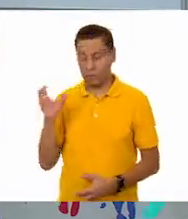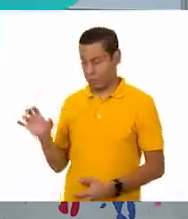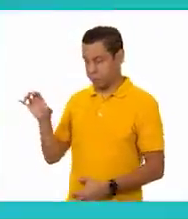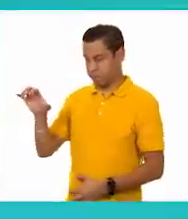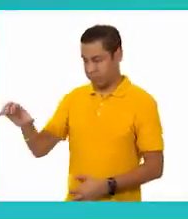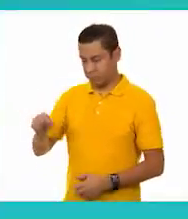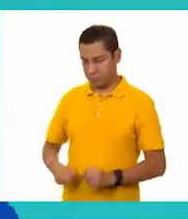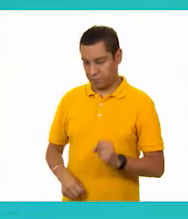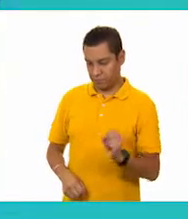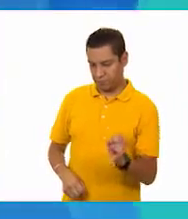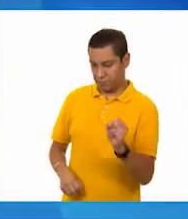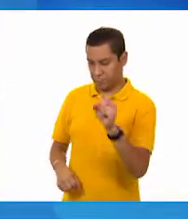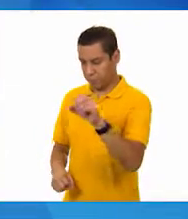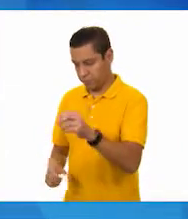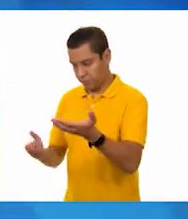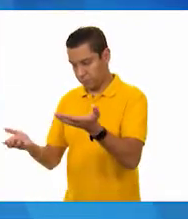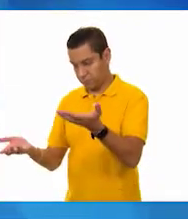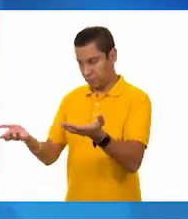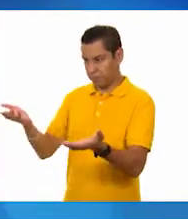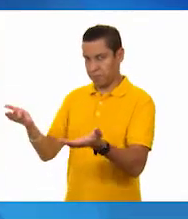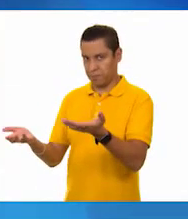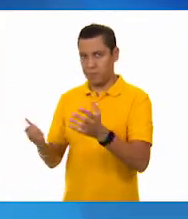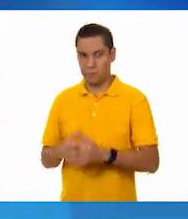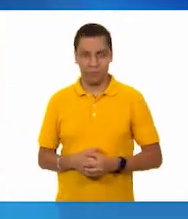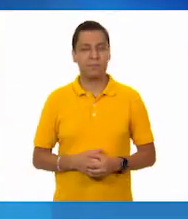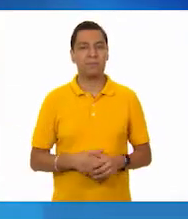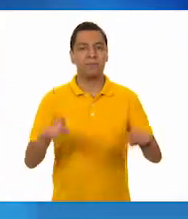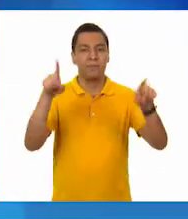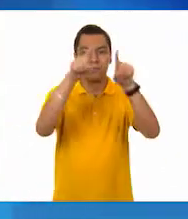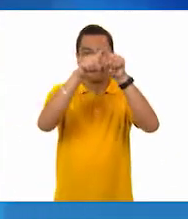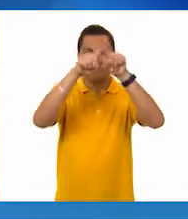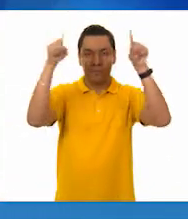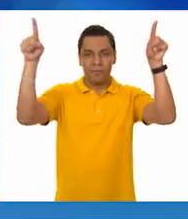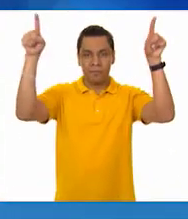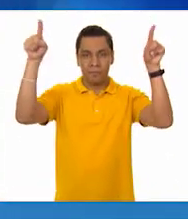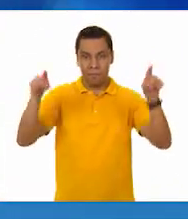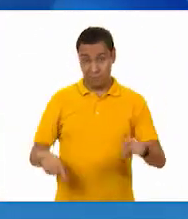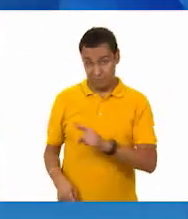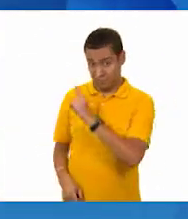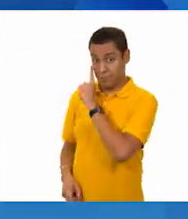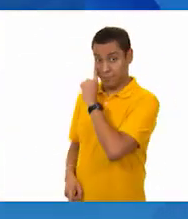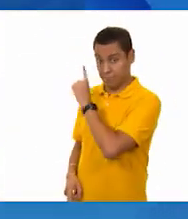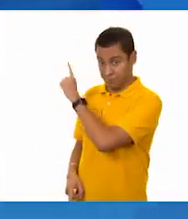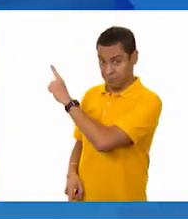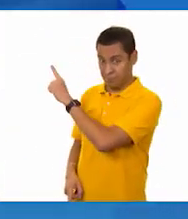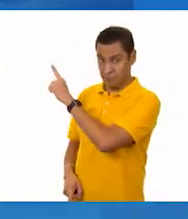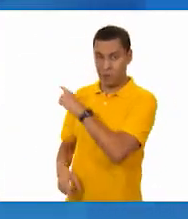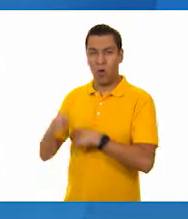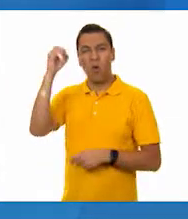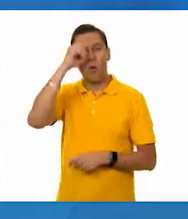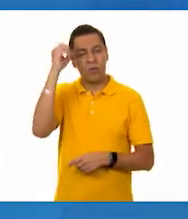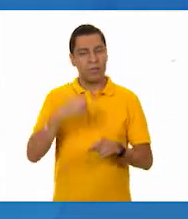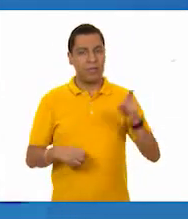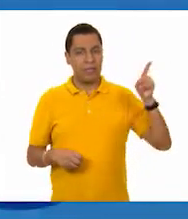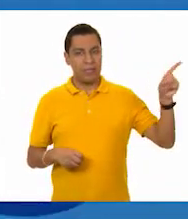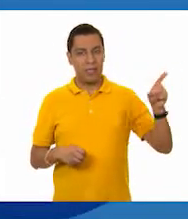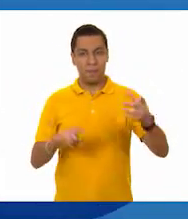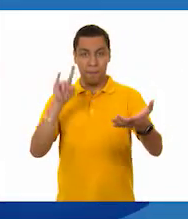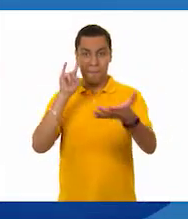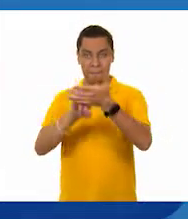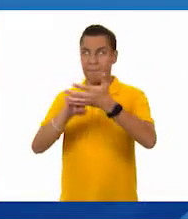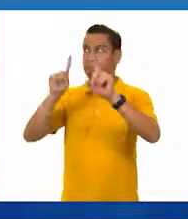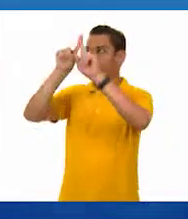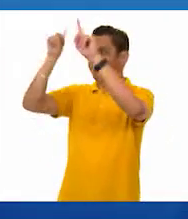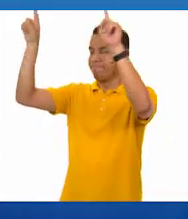bien. ¿Sí? Me parece perfecto. Muy bien. Vamos a ver entonces la tabla y qué les parece que mientras están viendo la tabla, Oscar, ¿me ayudarías a pegar la lámina que tenemos